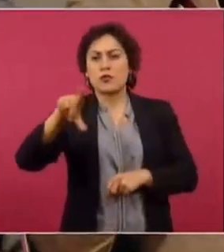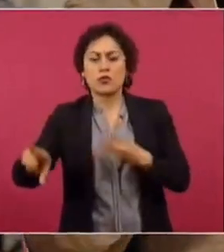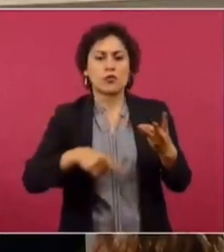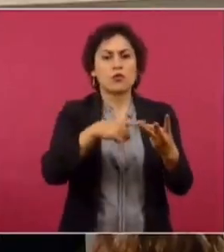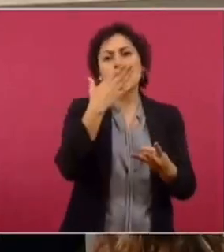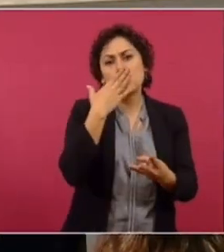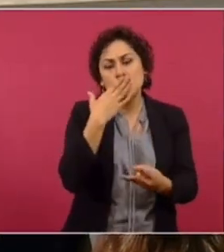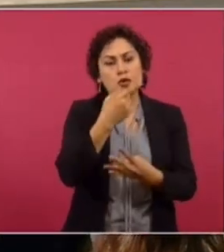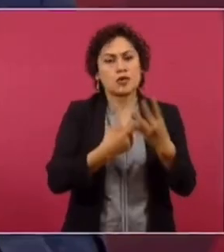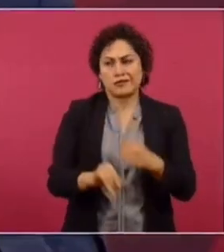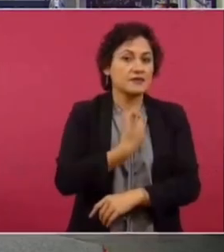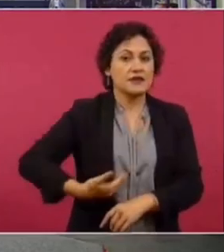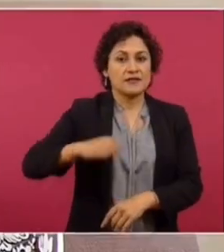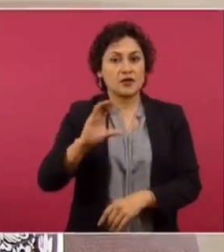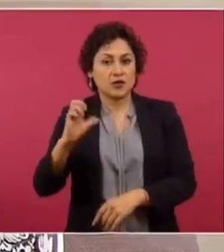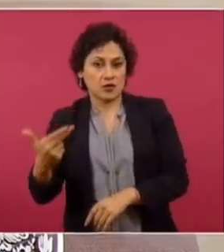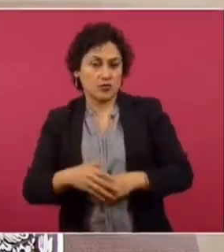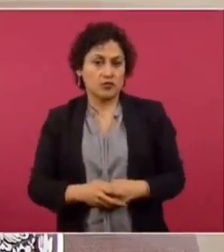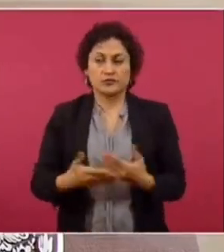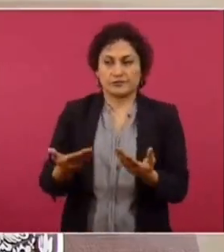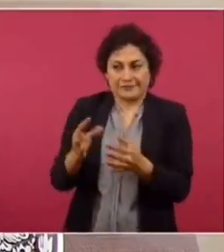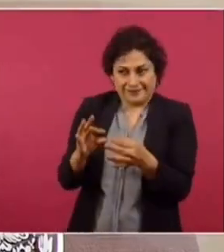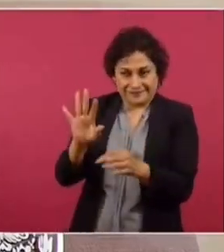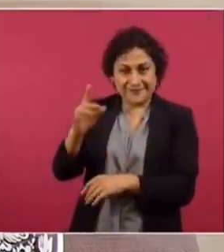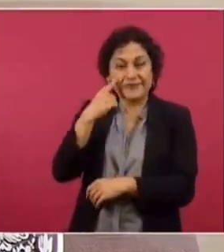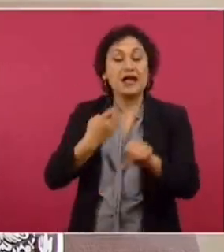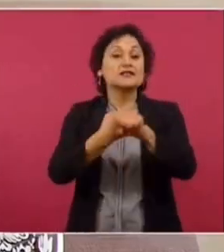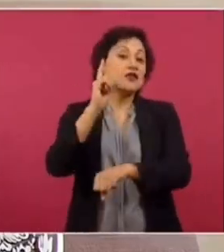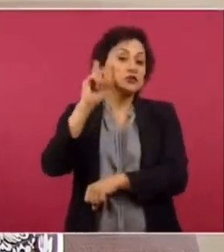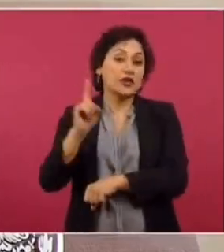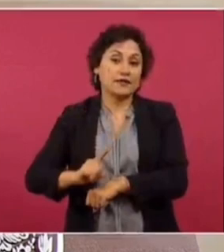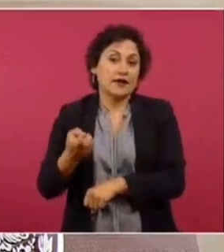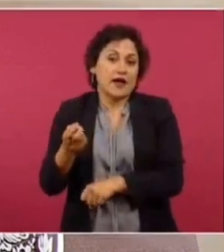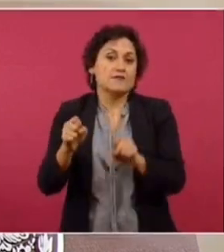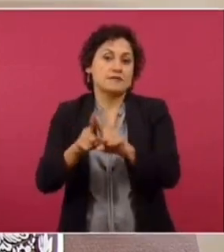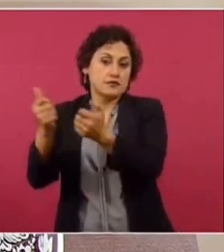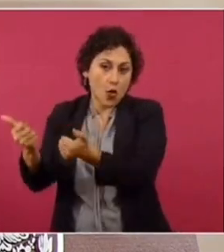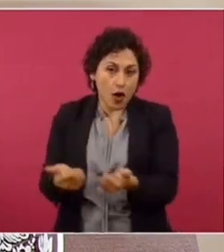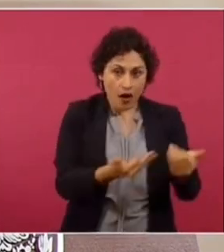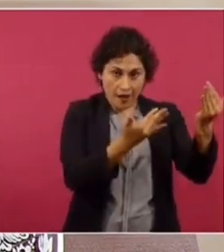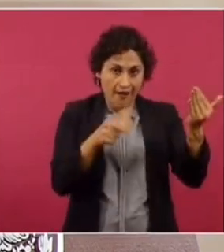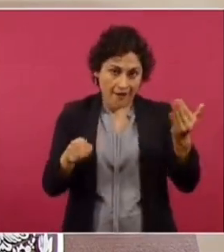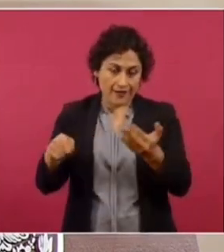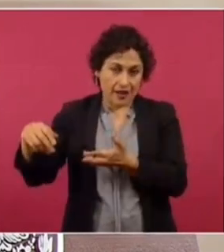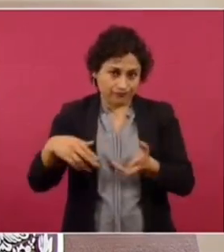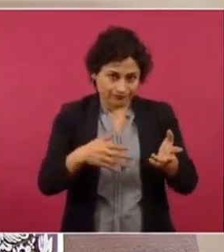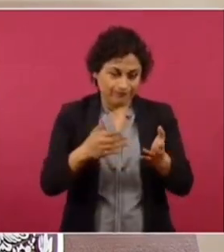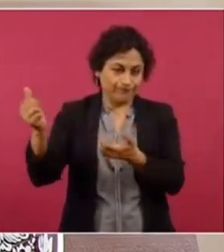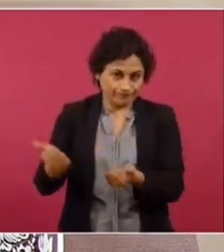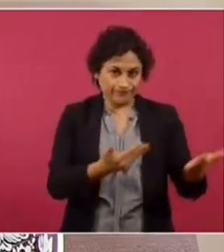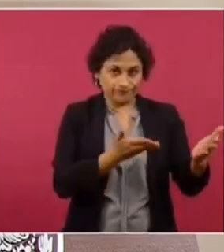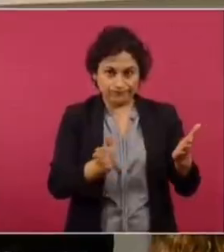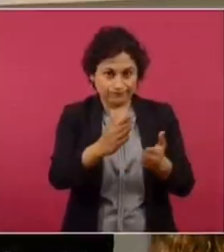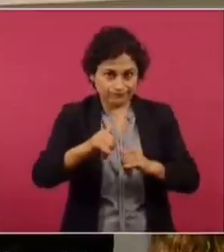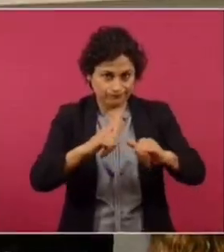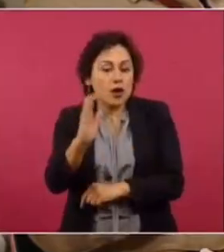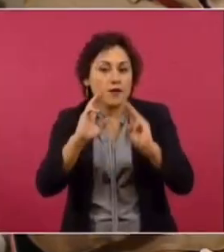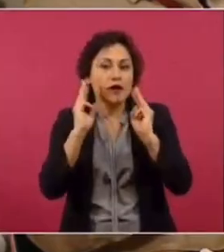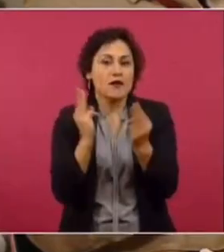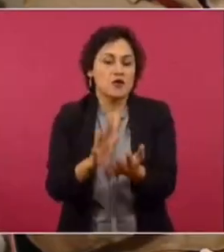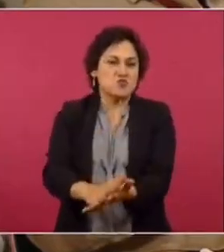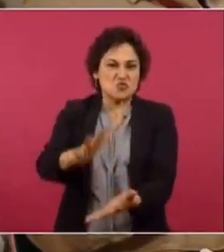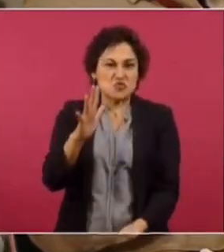como Sonora? Sin duda, crimen organizado. El caso de Zacatecas es tránsito. Es una ruta. El caso de Sonora tiene consumo.